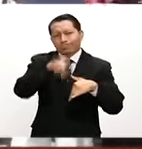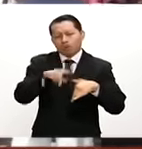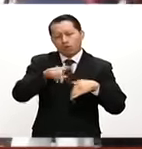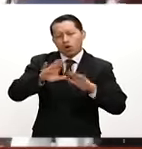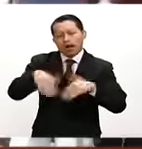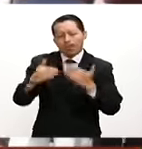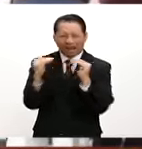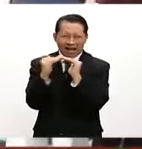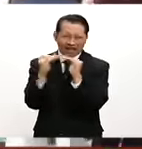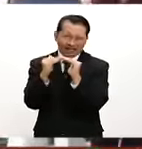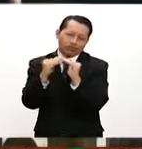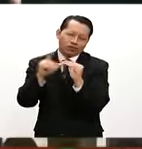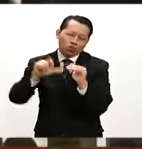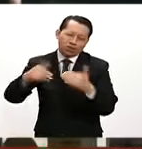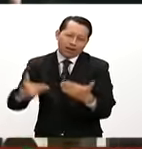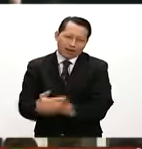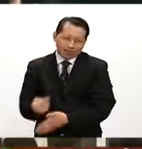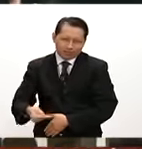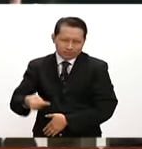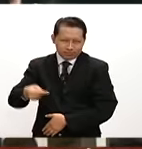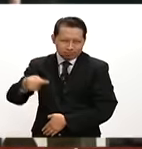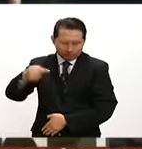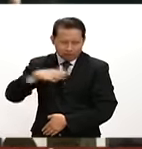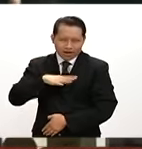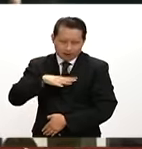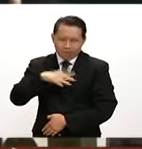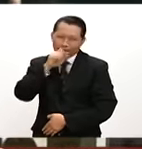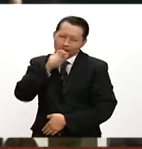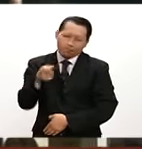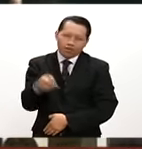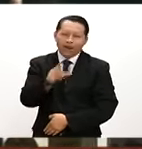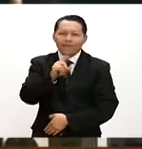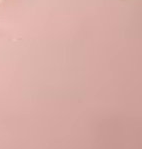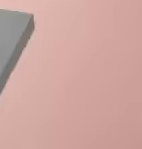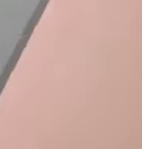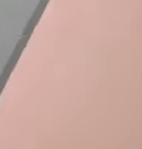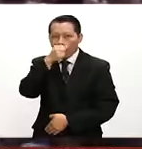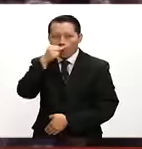vivienda que vio crecer al llamado Divo de Juárez.